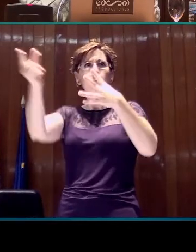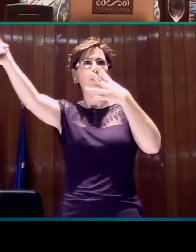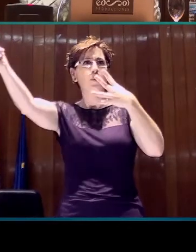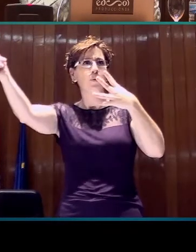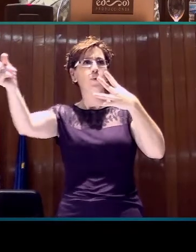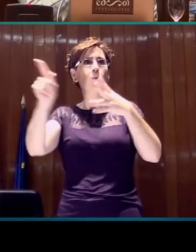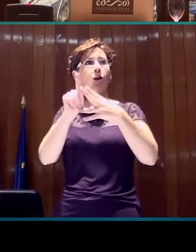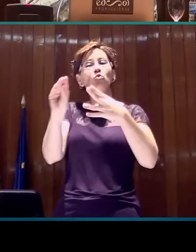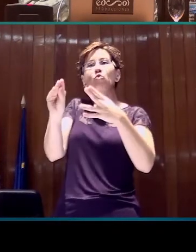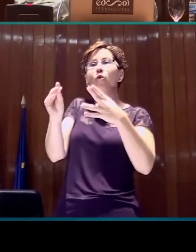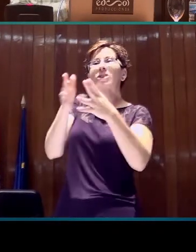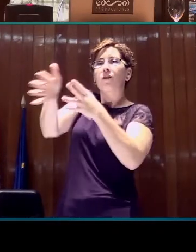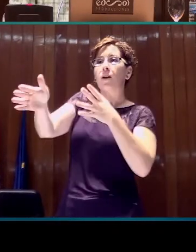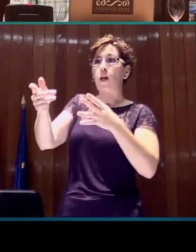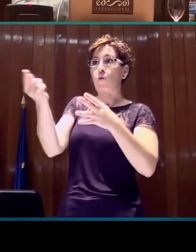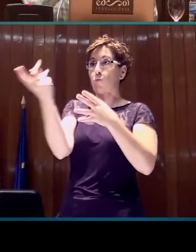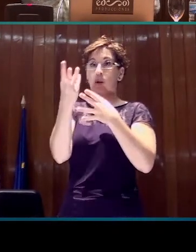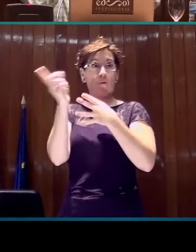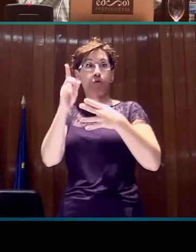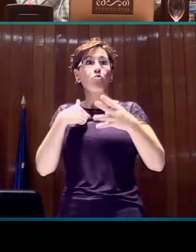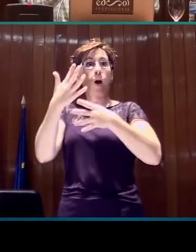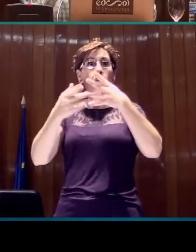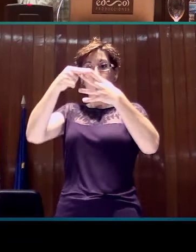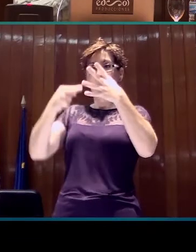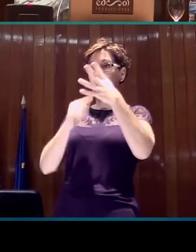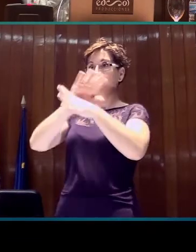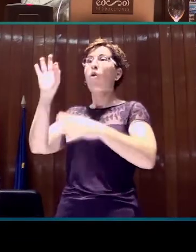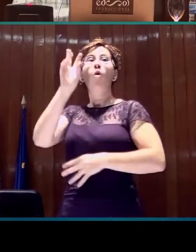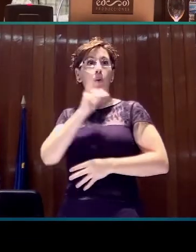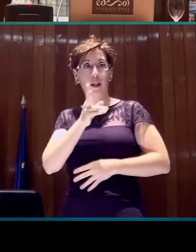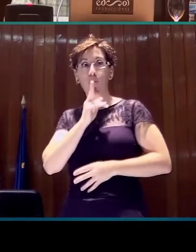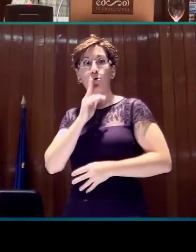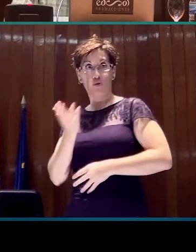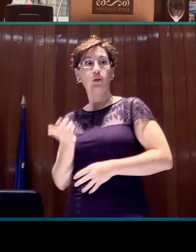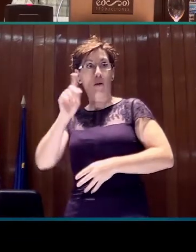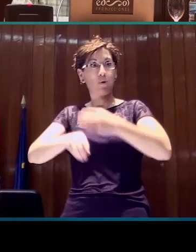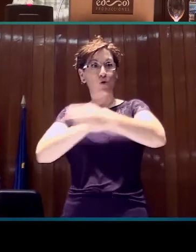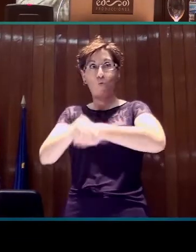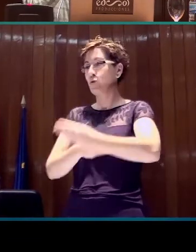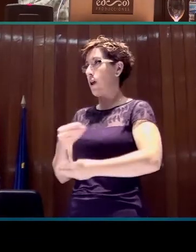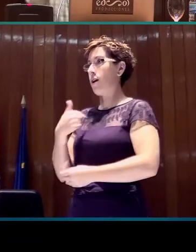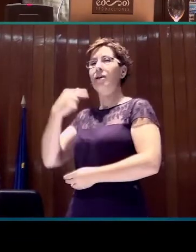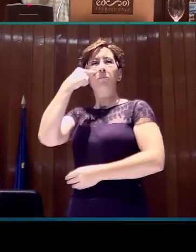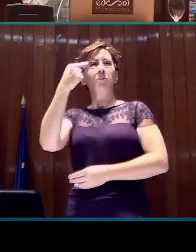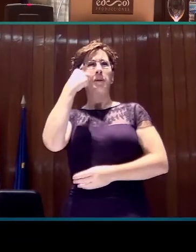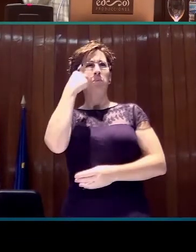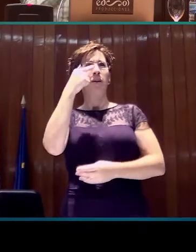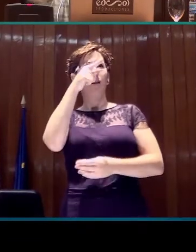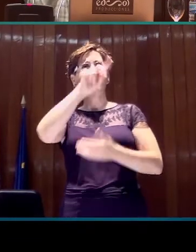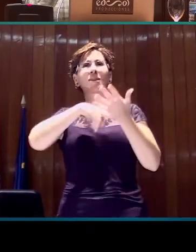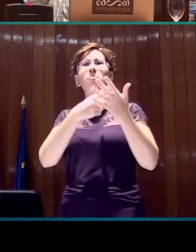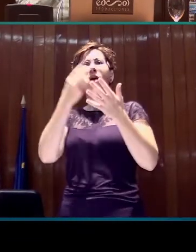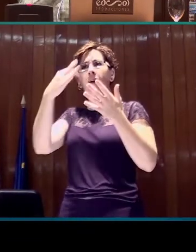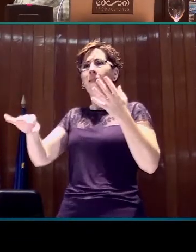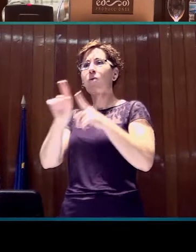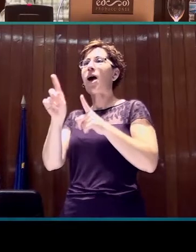refiriendo únicamente a un elemento. También verbos, podemos ver estos días, veía las intérpretes y visto como a veces hacían